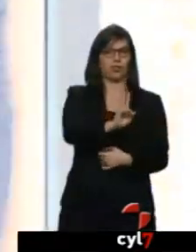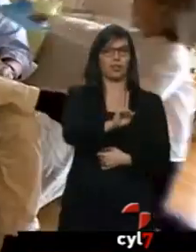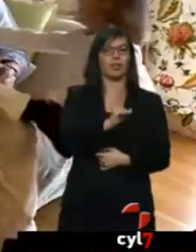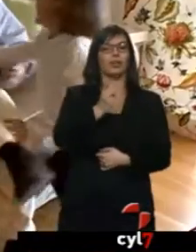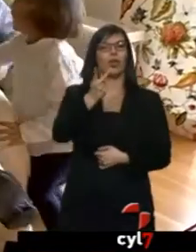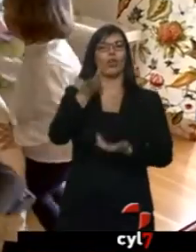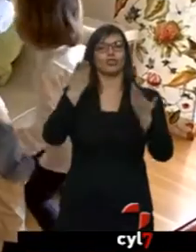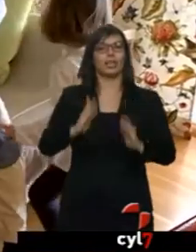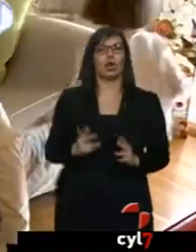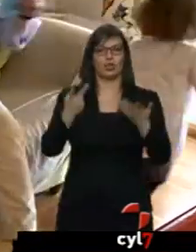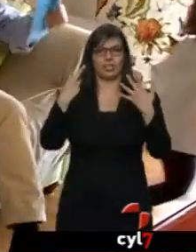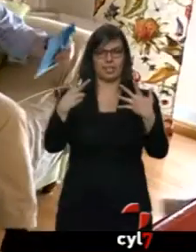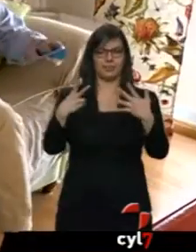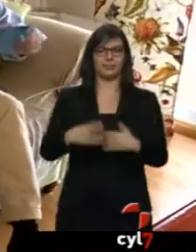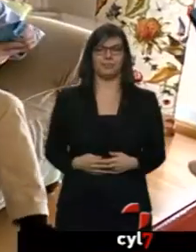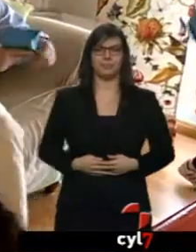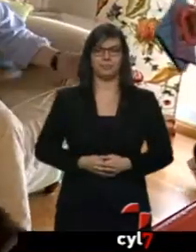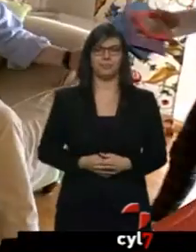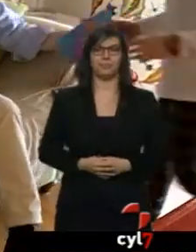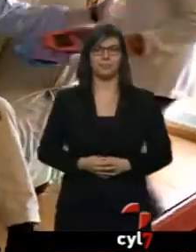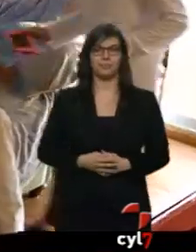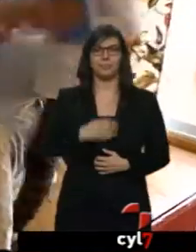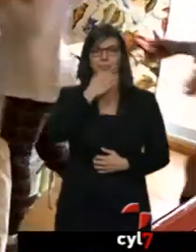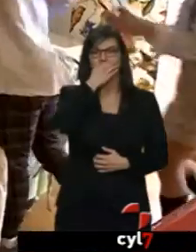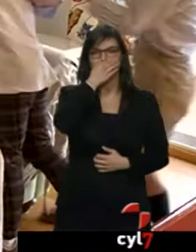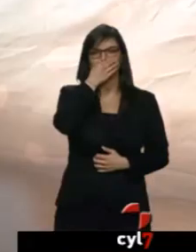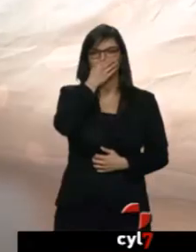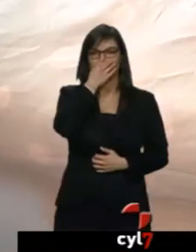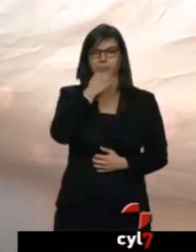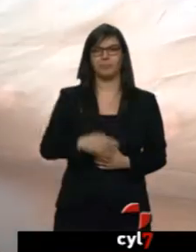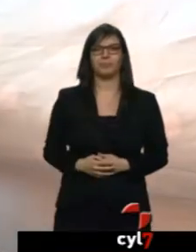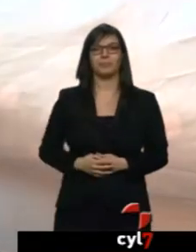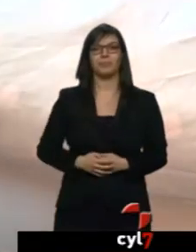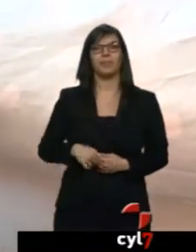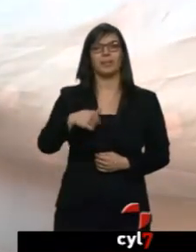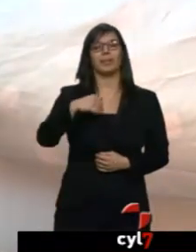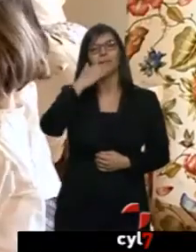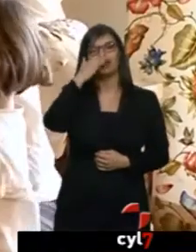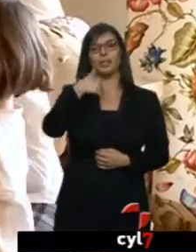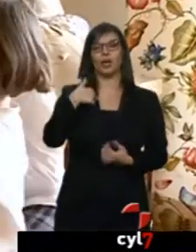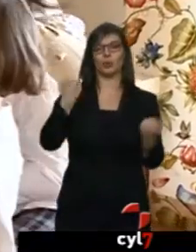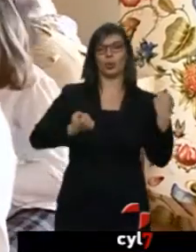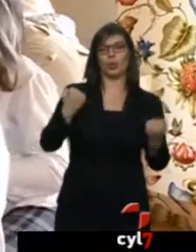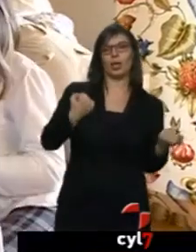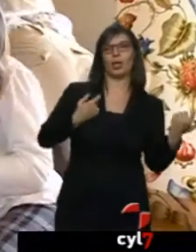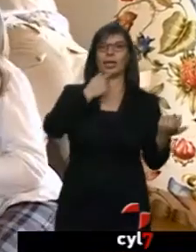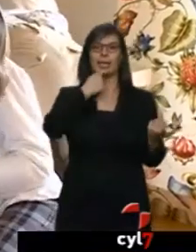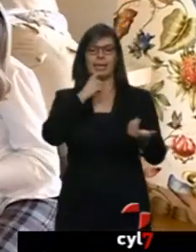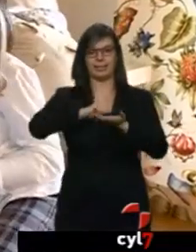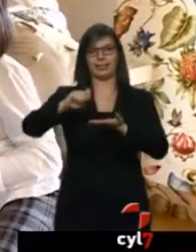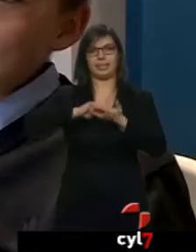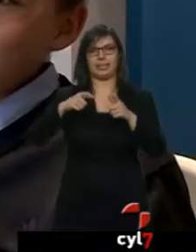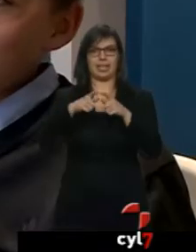siete hijos. Soy Iván que ya estoy conduciendo y en inglés una tarjeta. Me he